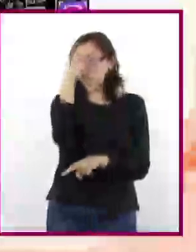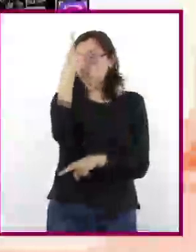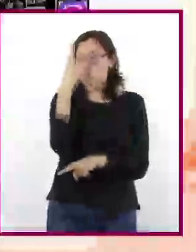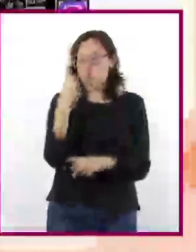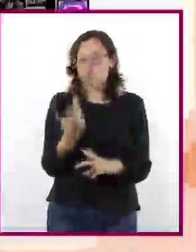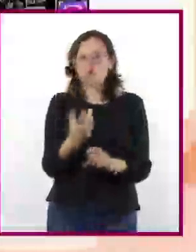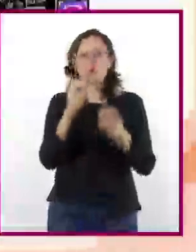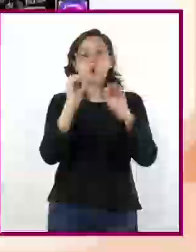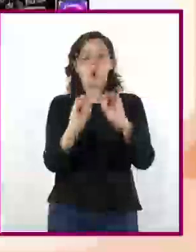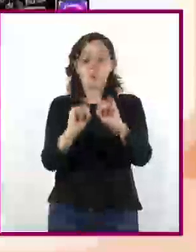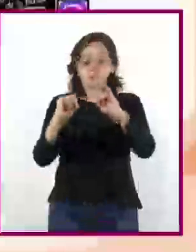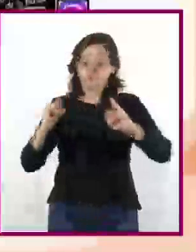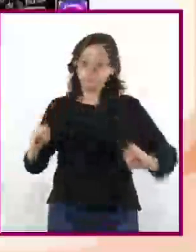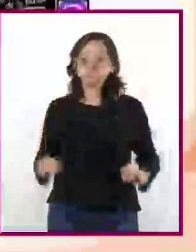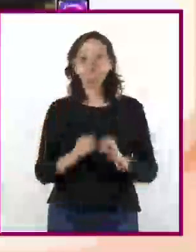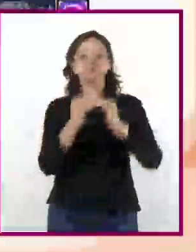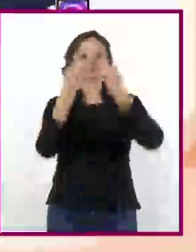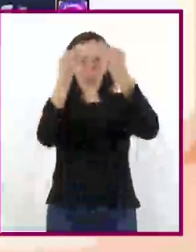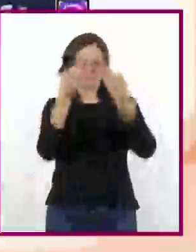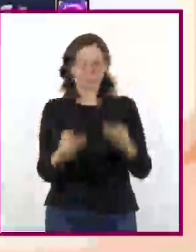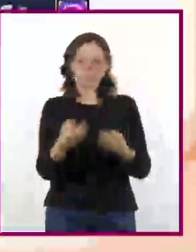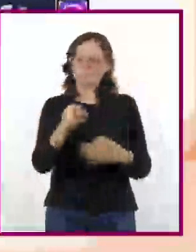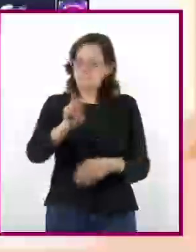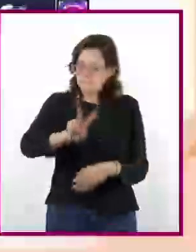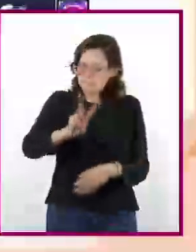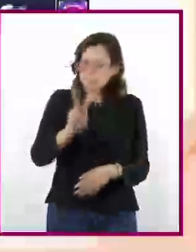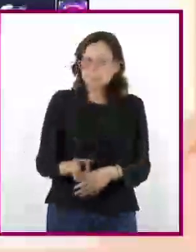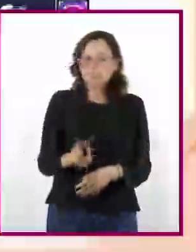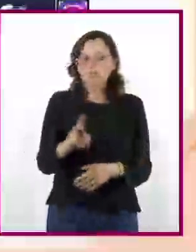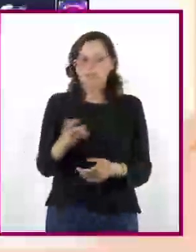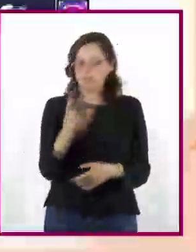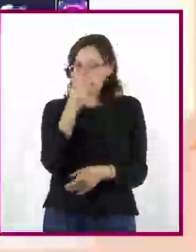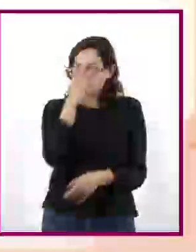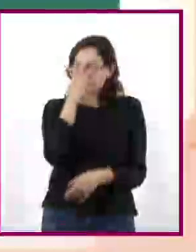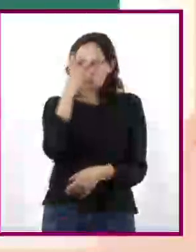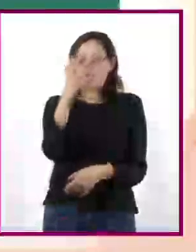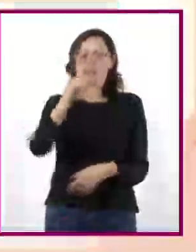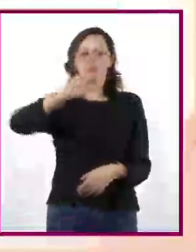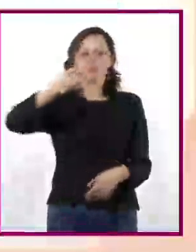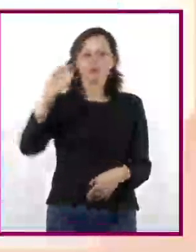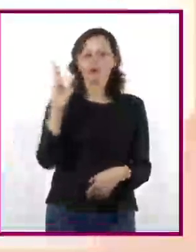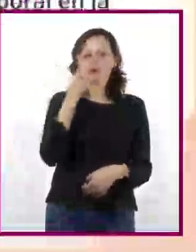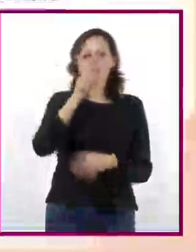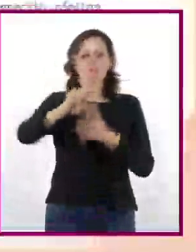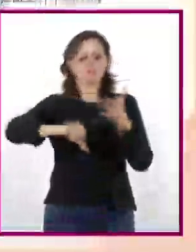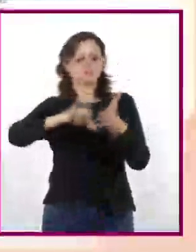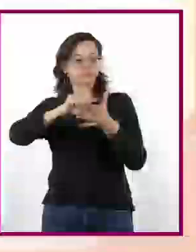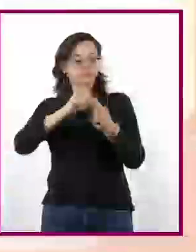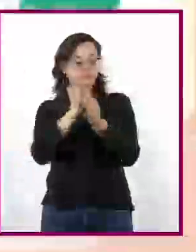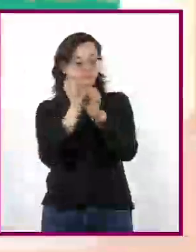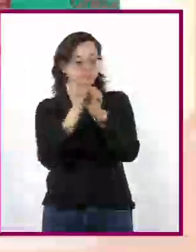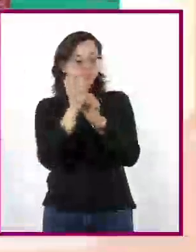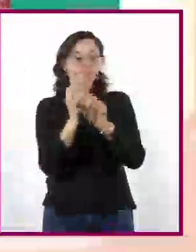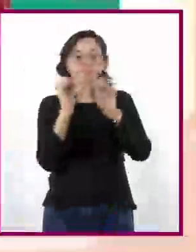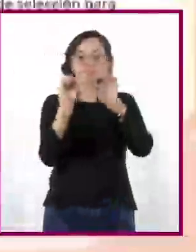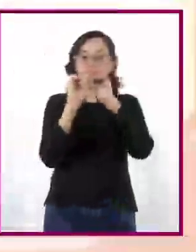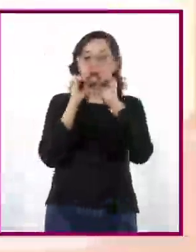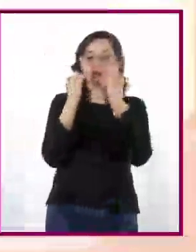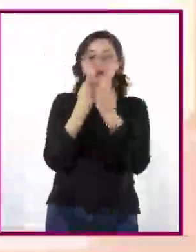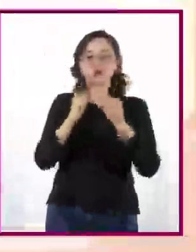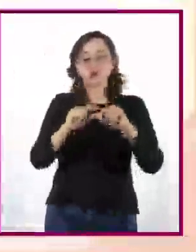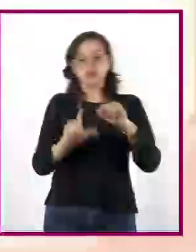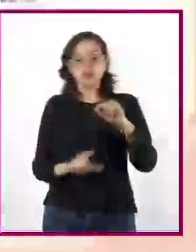que ésta provenga de instituciones reconocidas y oficiales como universidades, centros de investigación u organismos